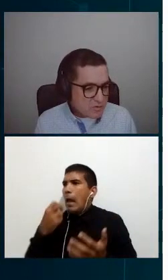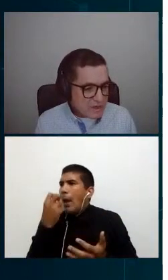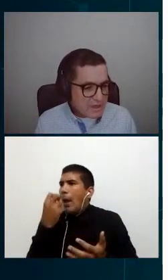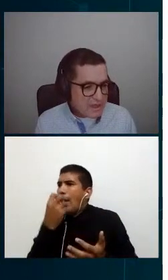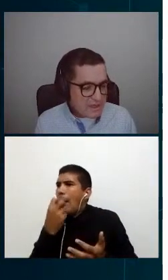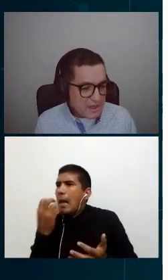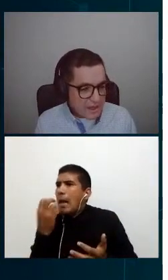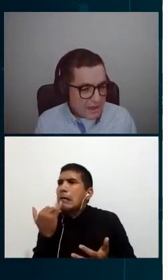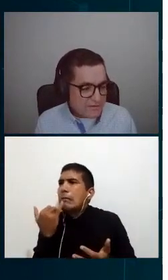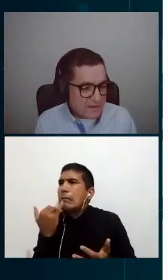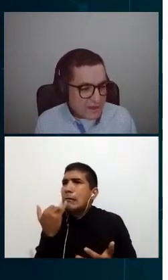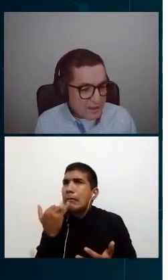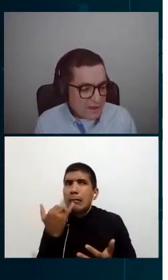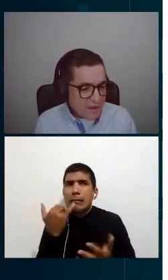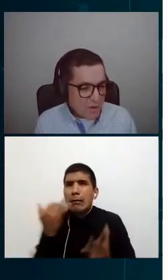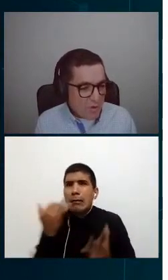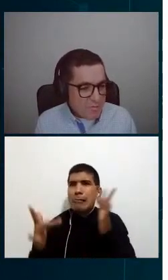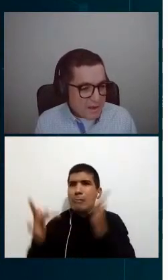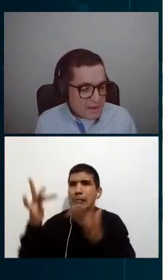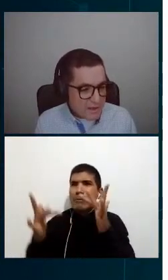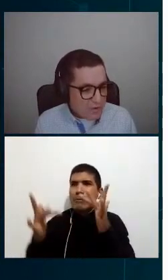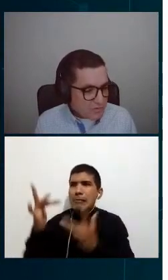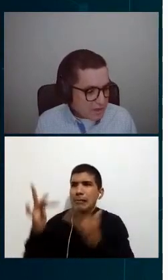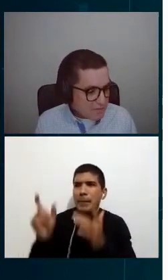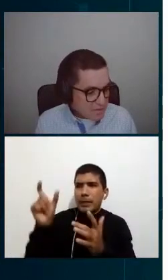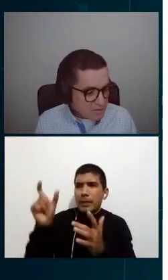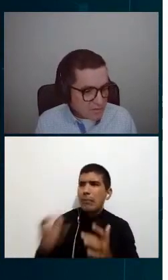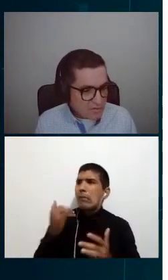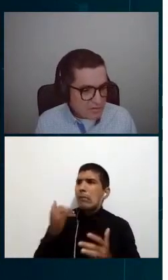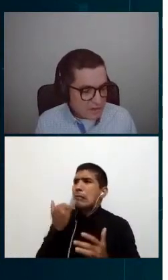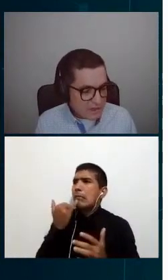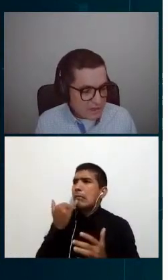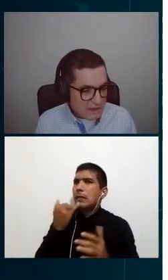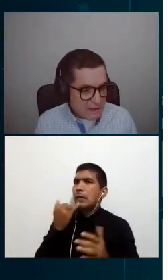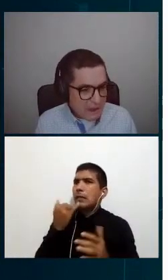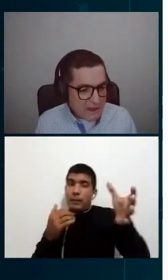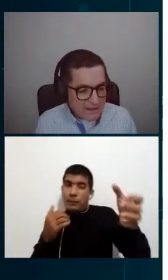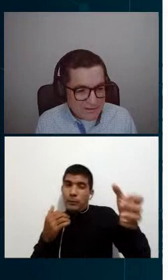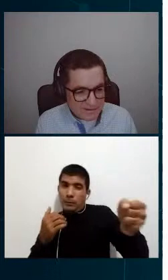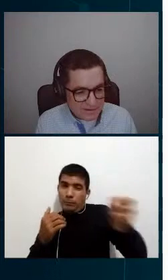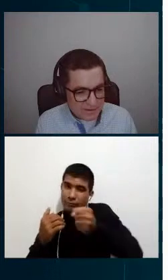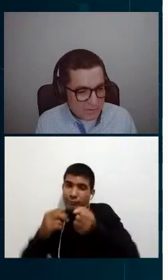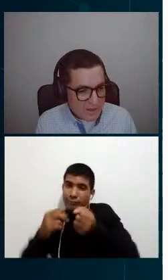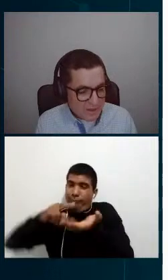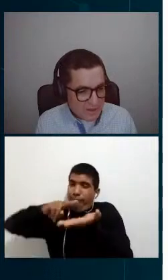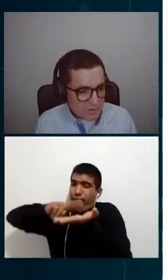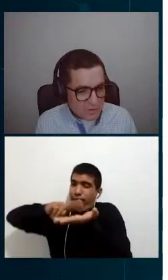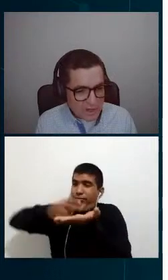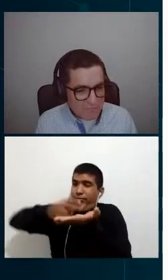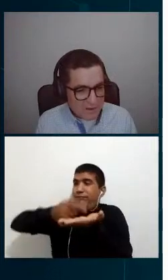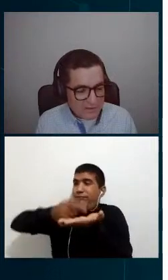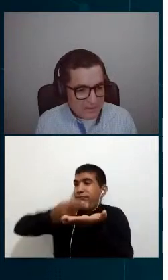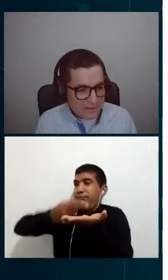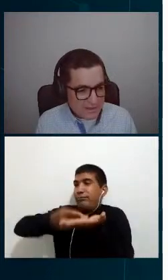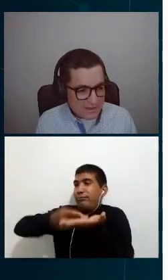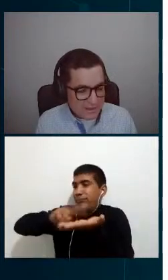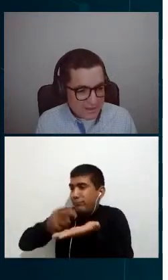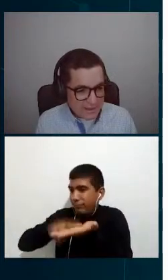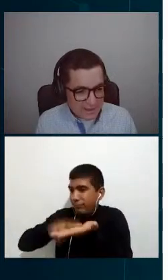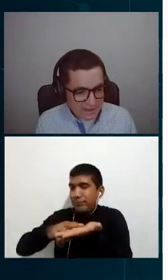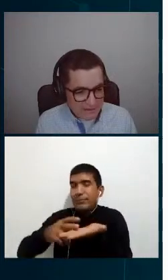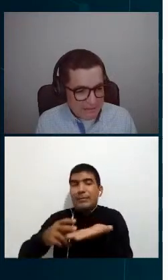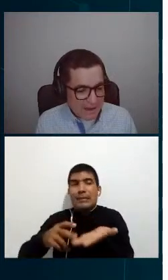teníamos que hacer, converger los términos legales y toda la parte